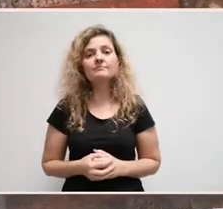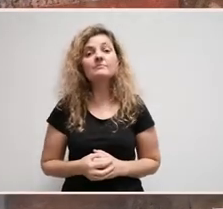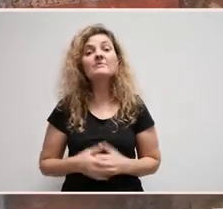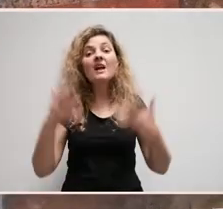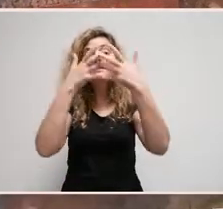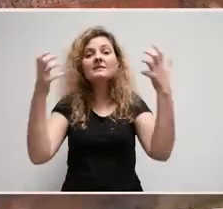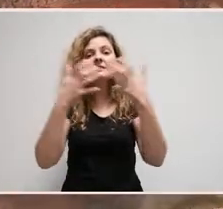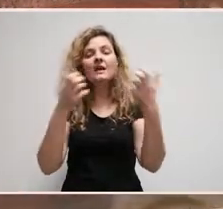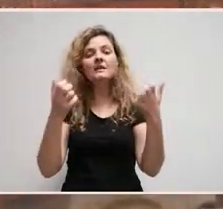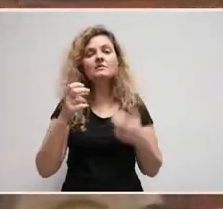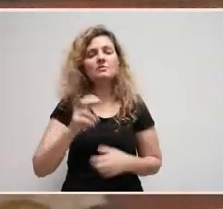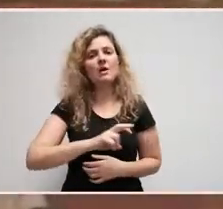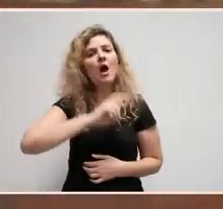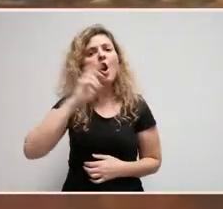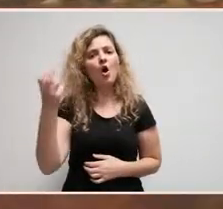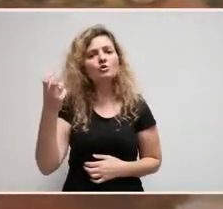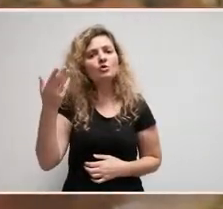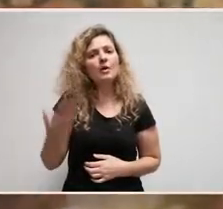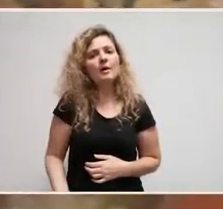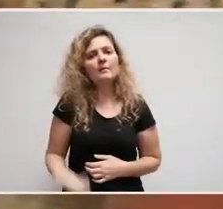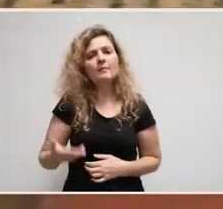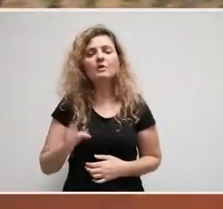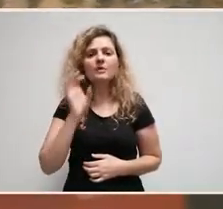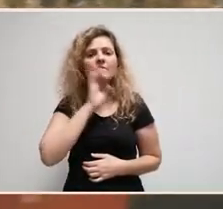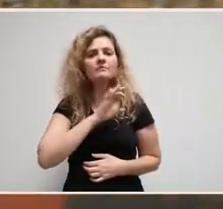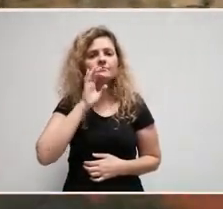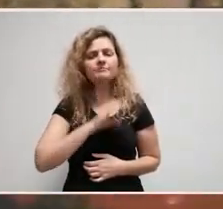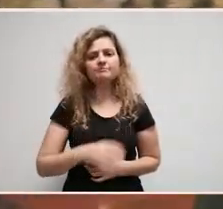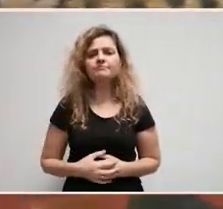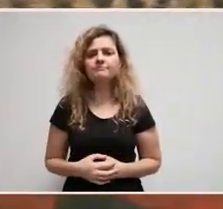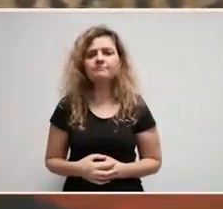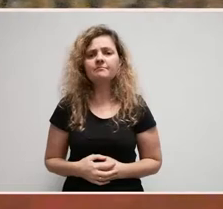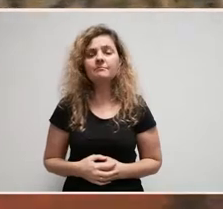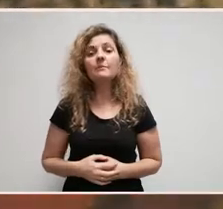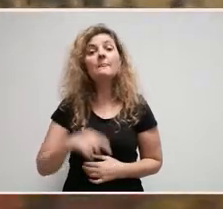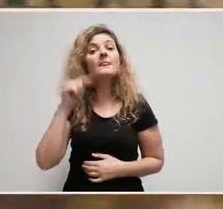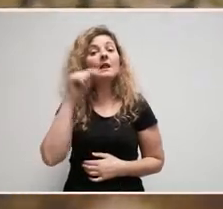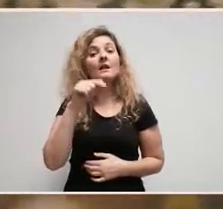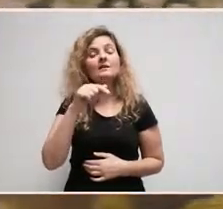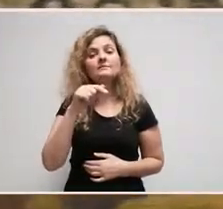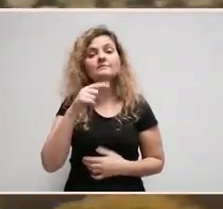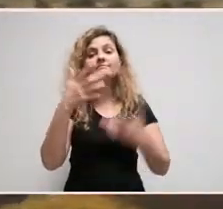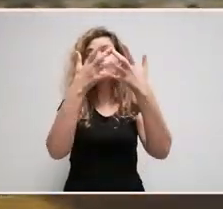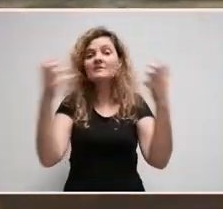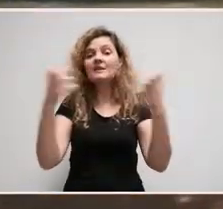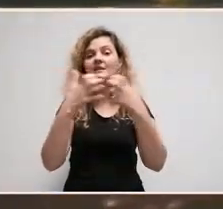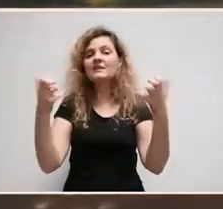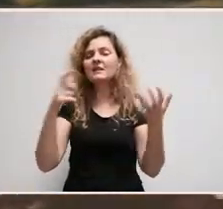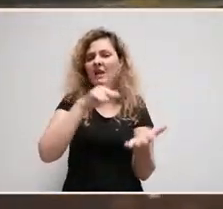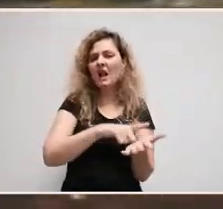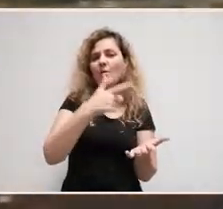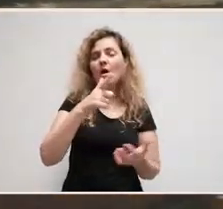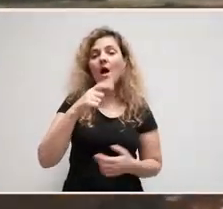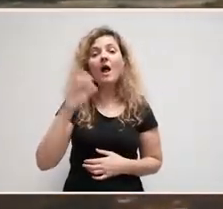Pero estes textos teñen tamén outra importancia, outra peculiaridade. O feito de que en vez de estares